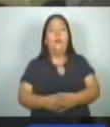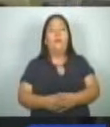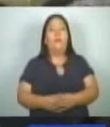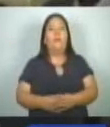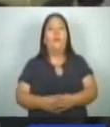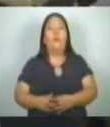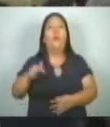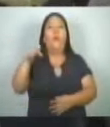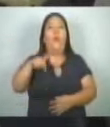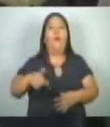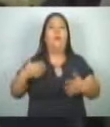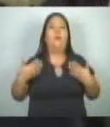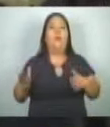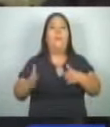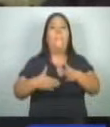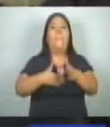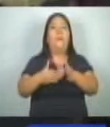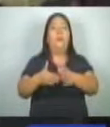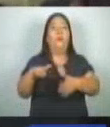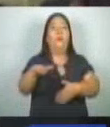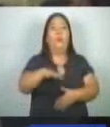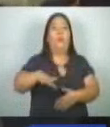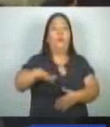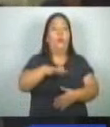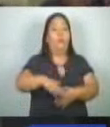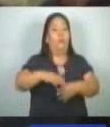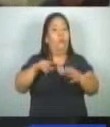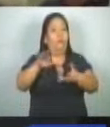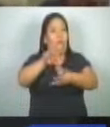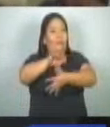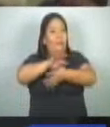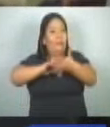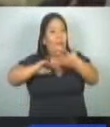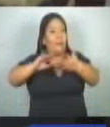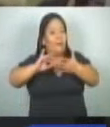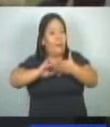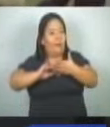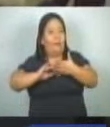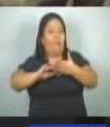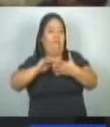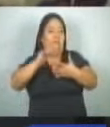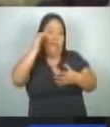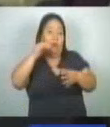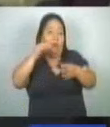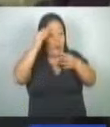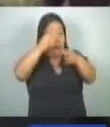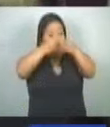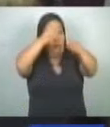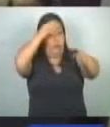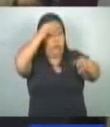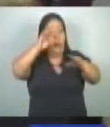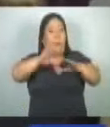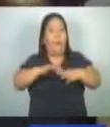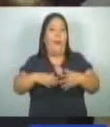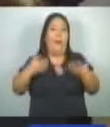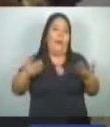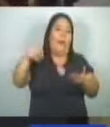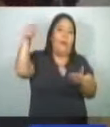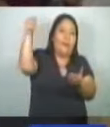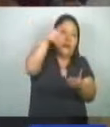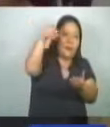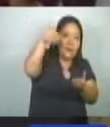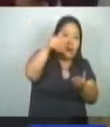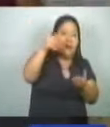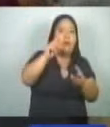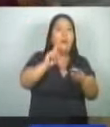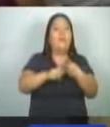Estamos inaugurando un laboratorio de geosciencias y georecursos que va a ser destinado para la didáctica, para la enseñanza de